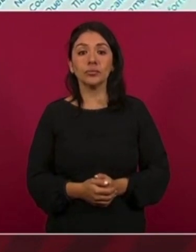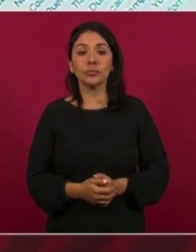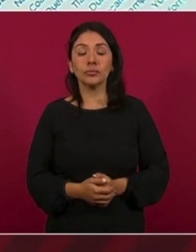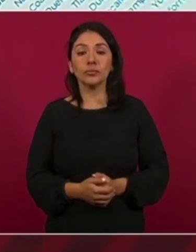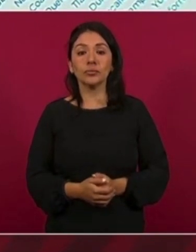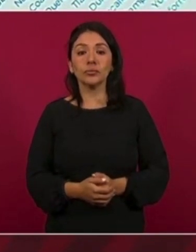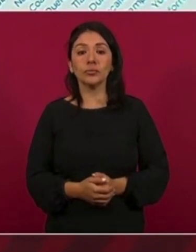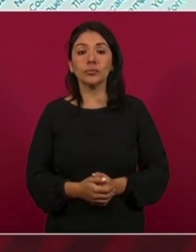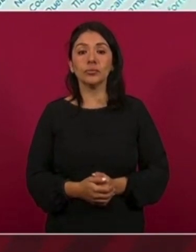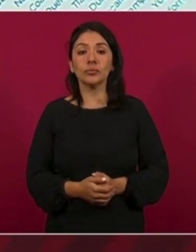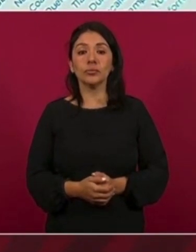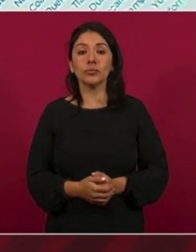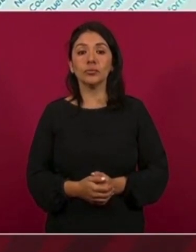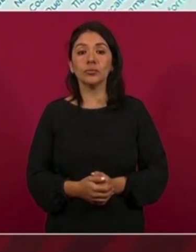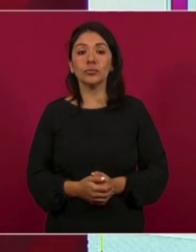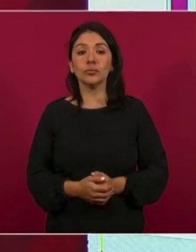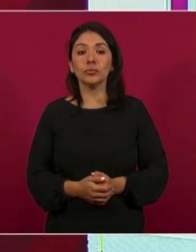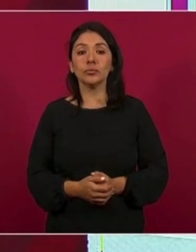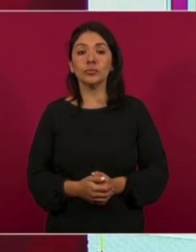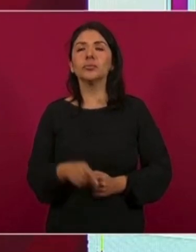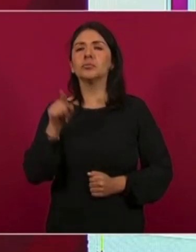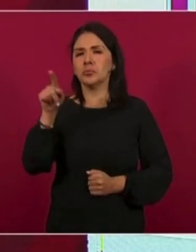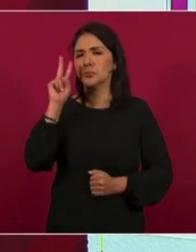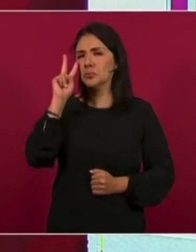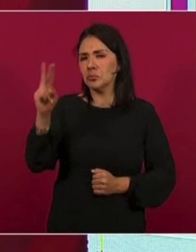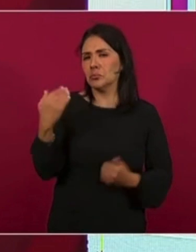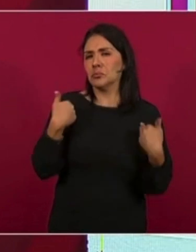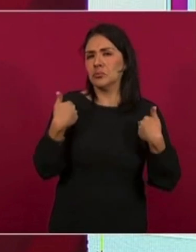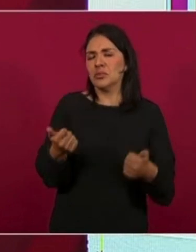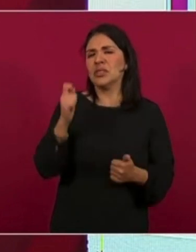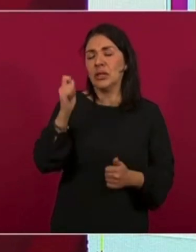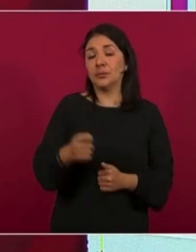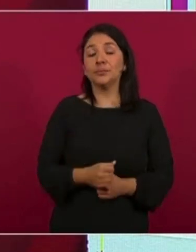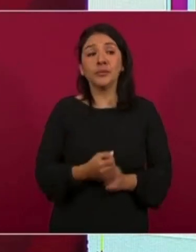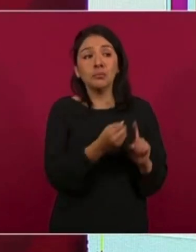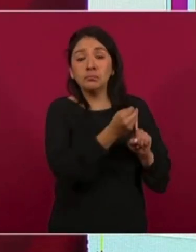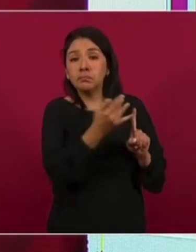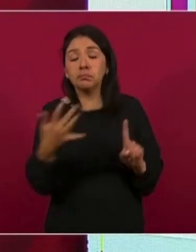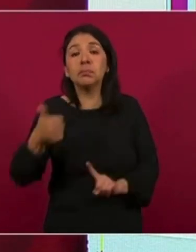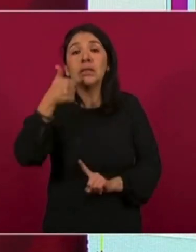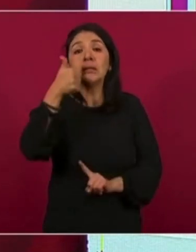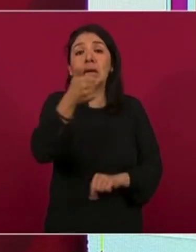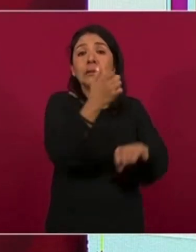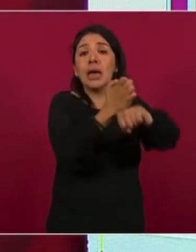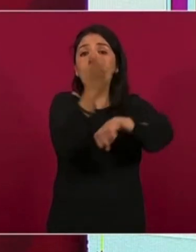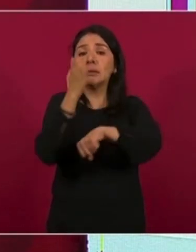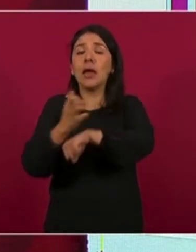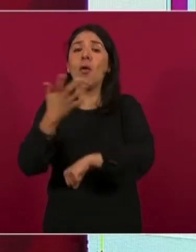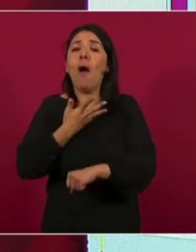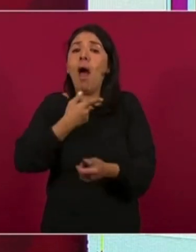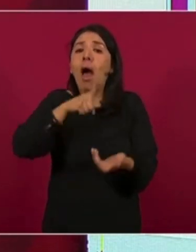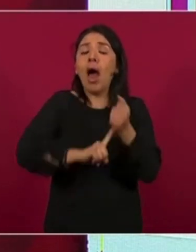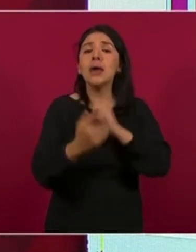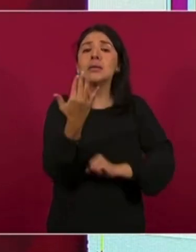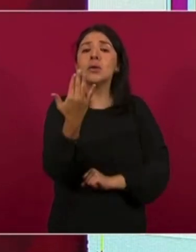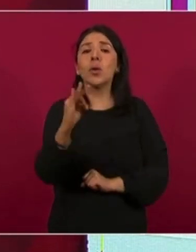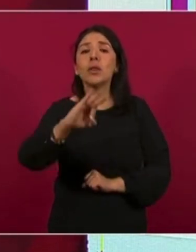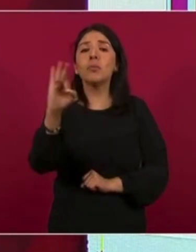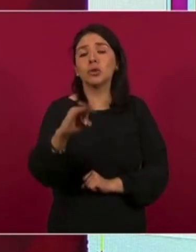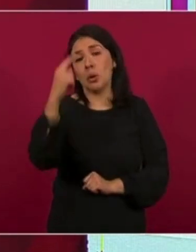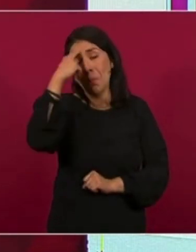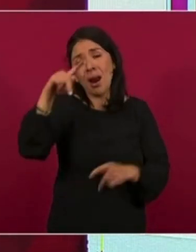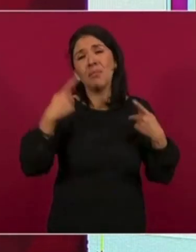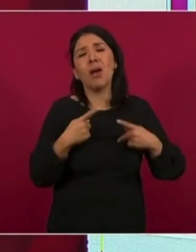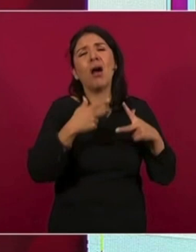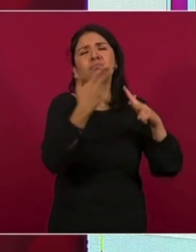en una primera lectura el que seis entidades concentran el 50 por ciento de los